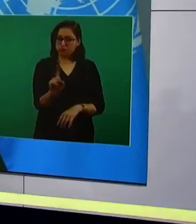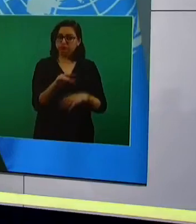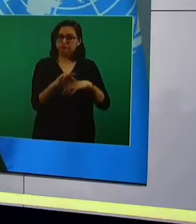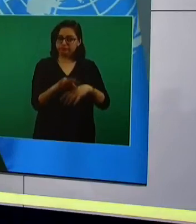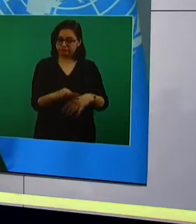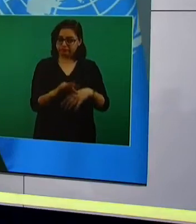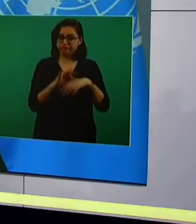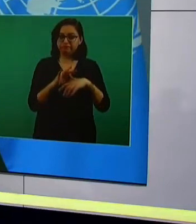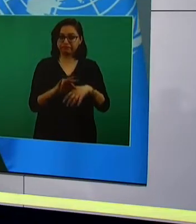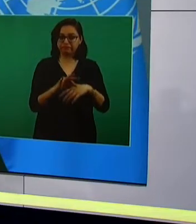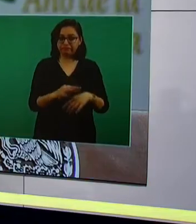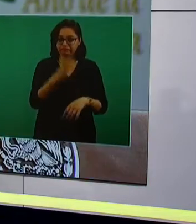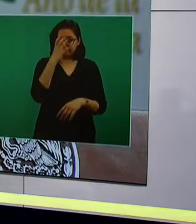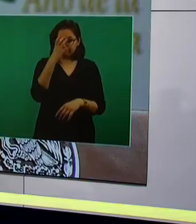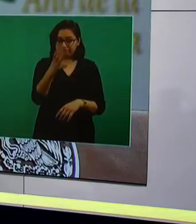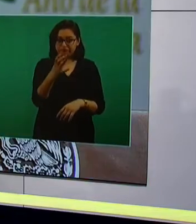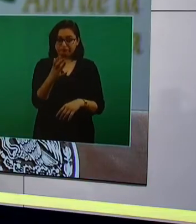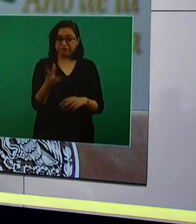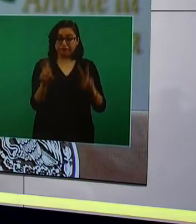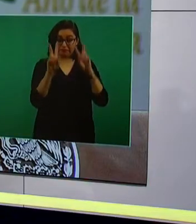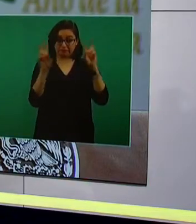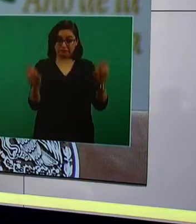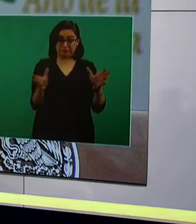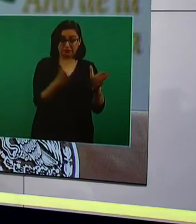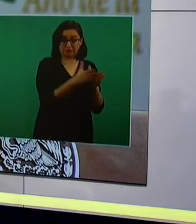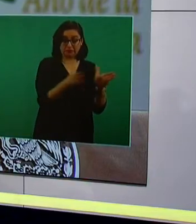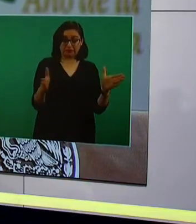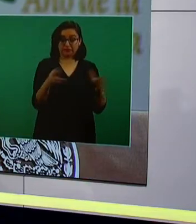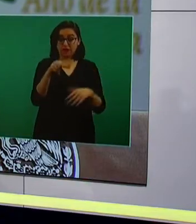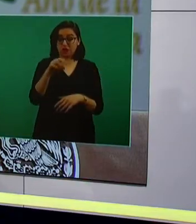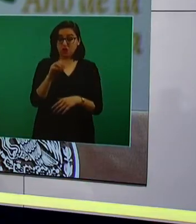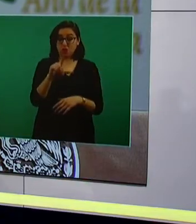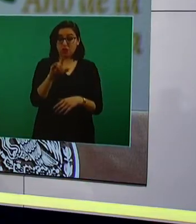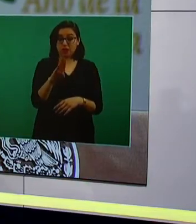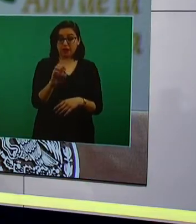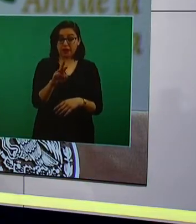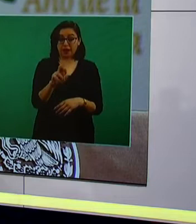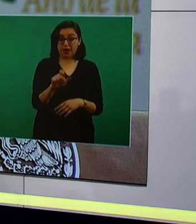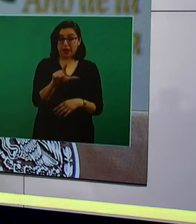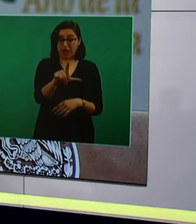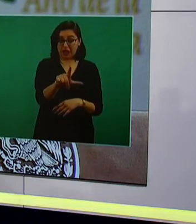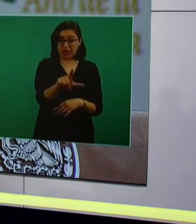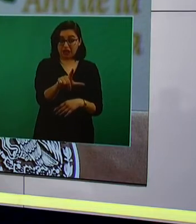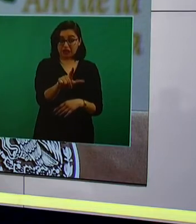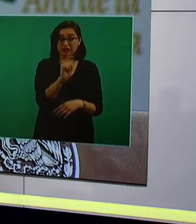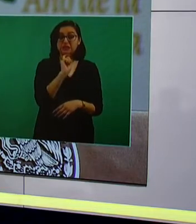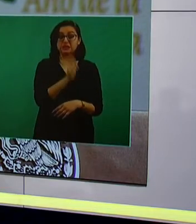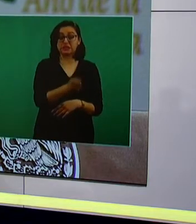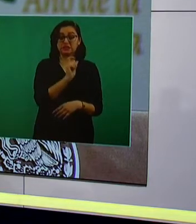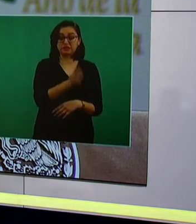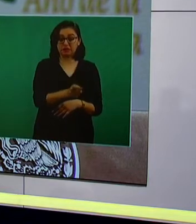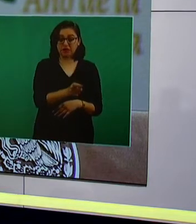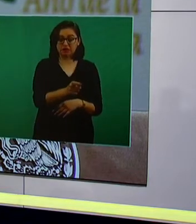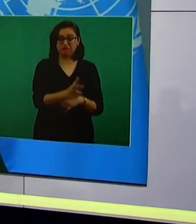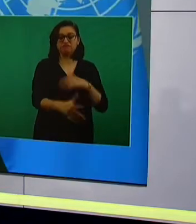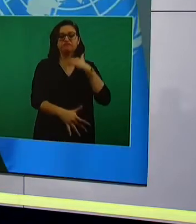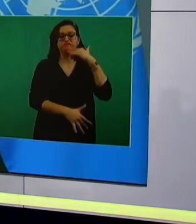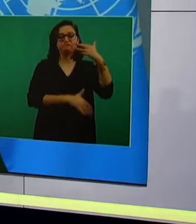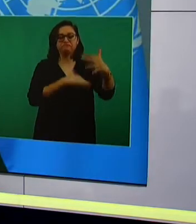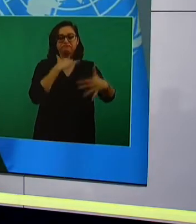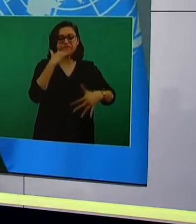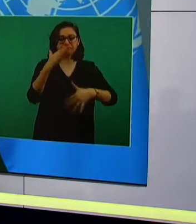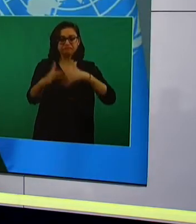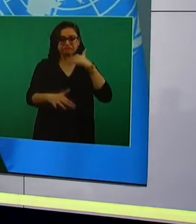Y cómo le fue en mañanera al presidente, este lunes fue inaugurado el Foro Internacional Generación e Igualdad de la ONU